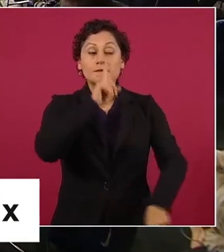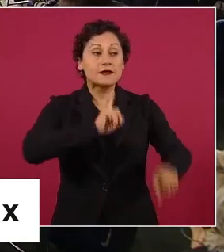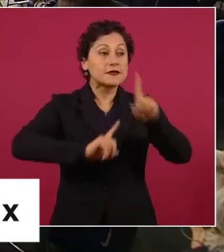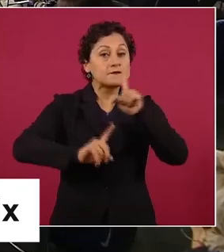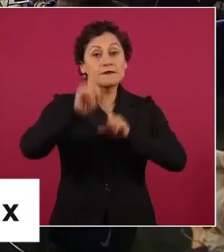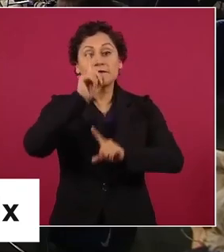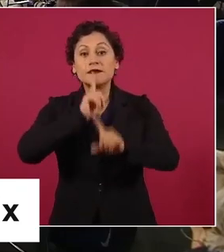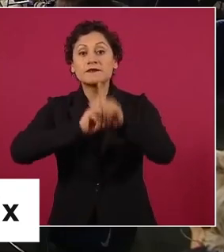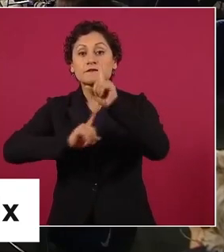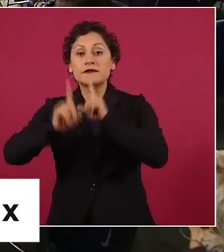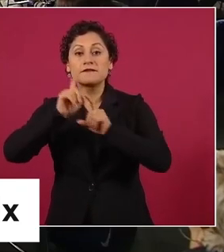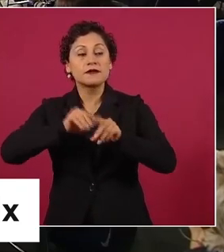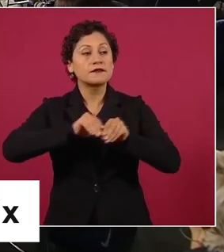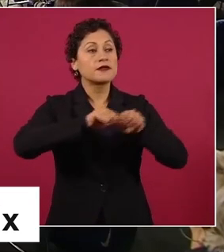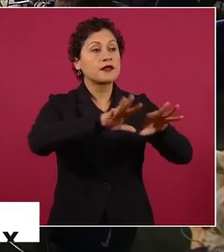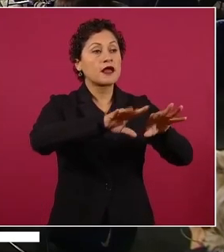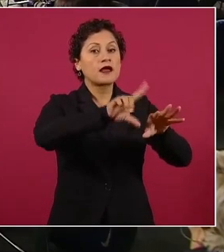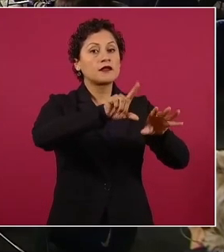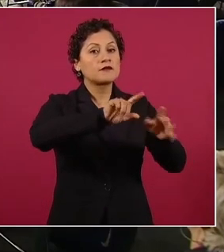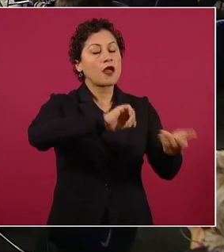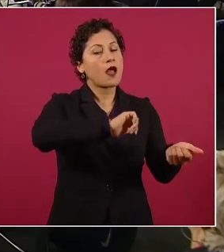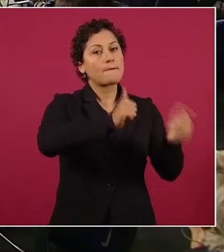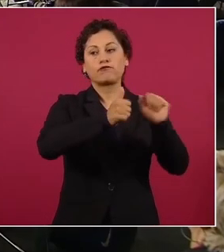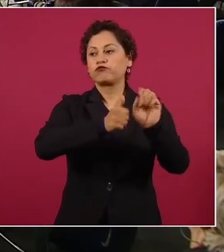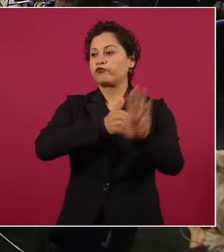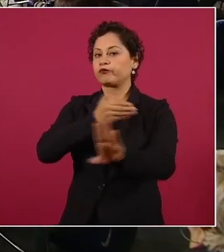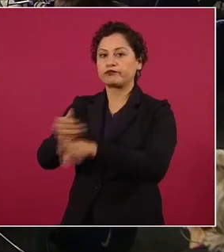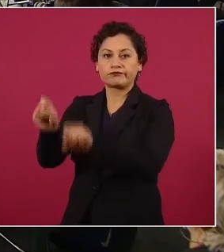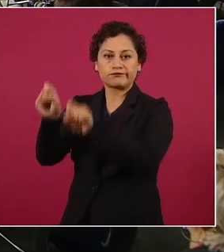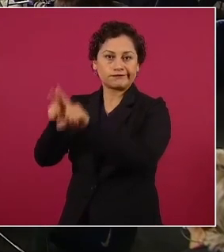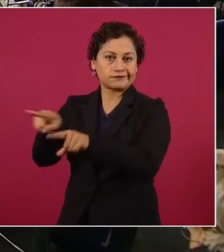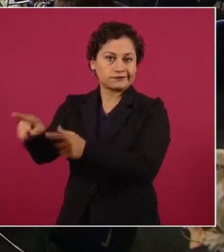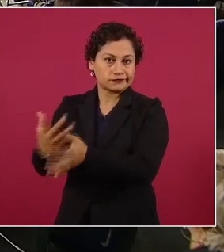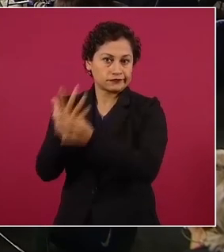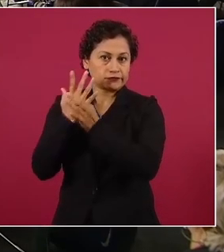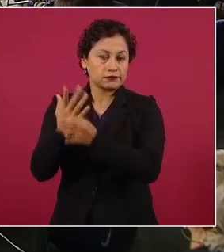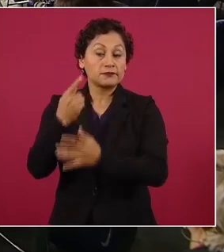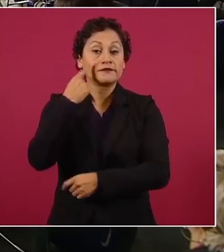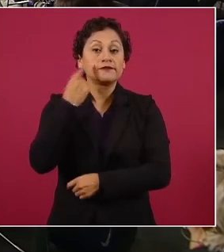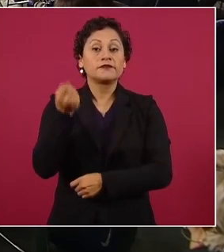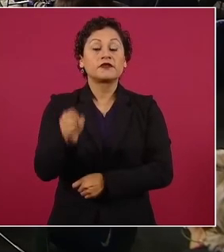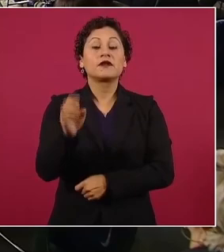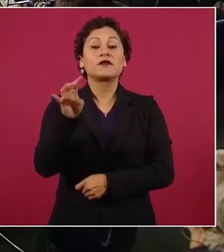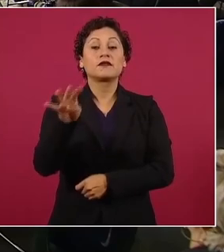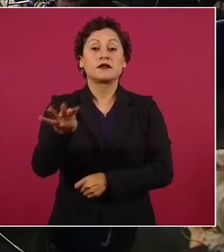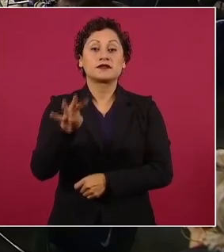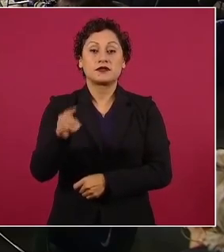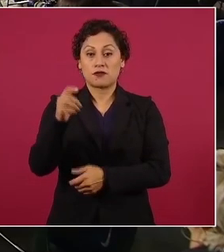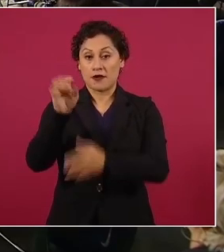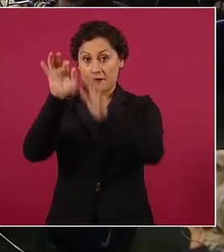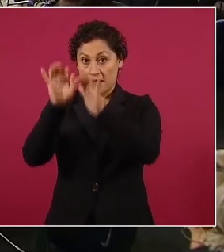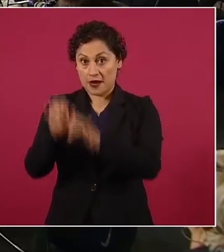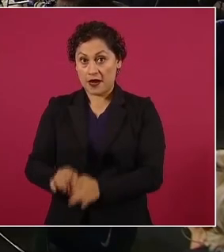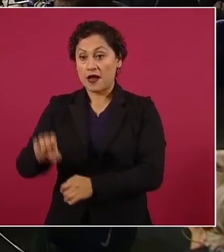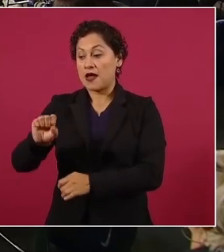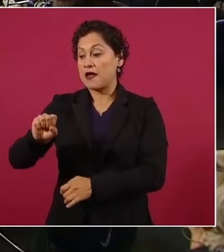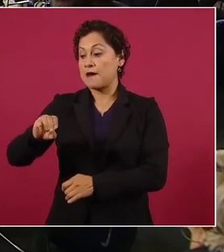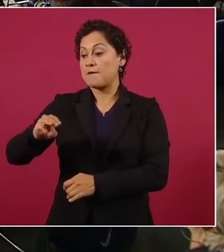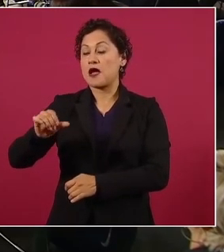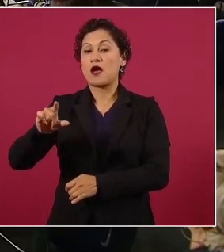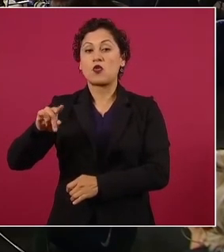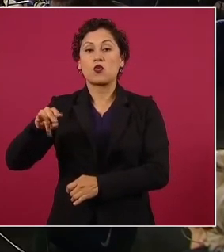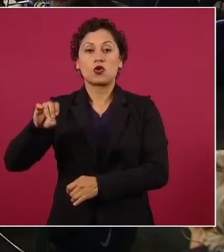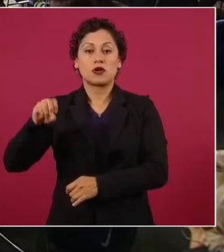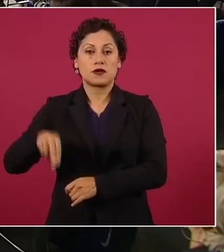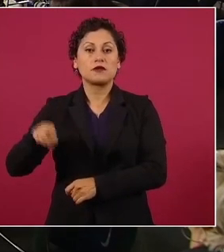revertirse a quien las propaga. El 19 de septiembre, el columnista Héctor de Mauleón publicó en el Universal una pieza